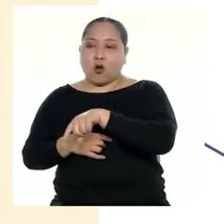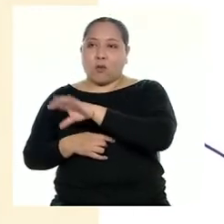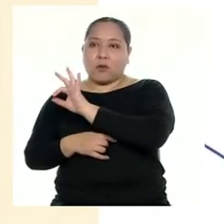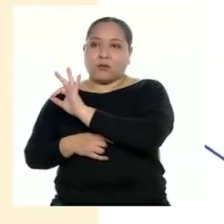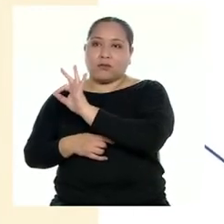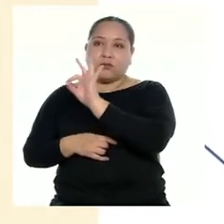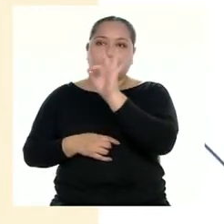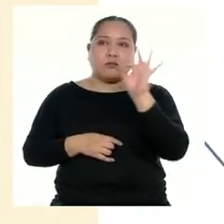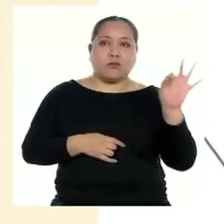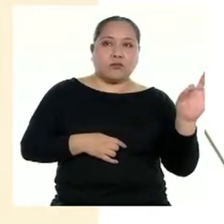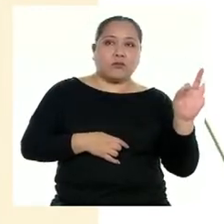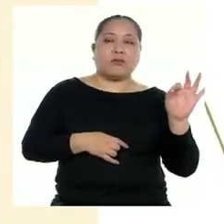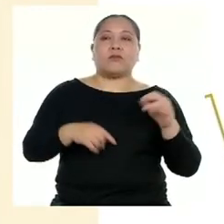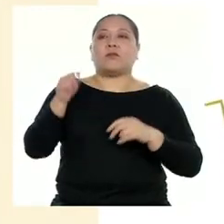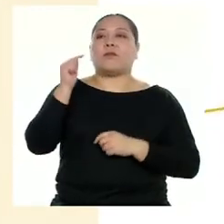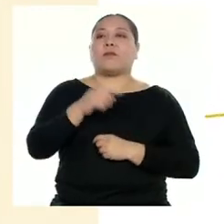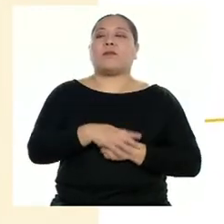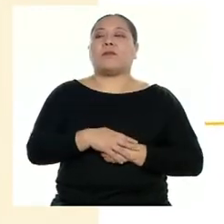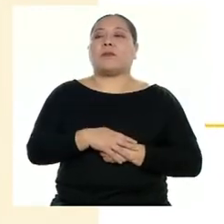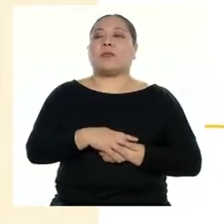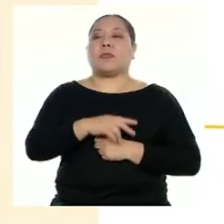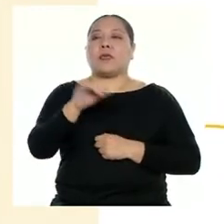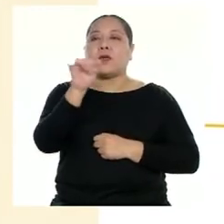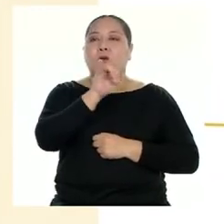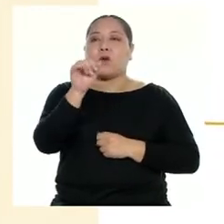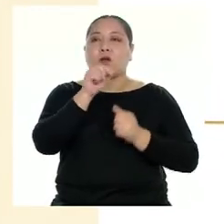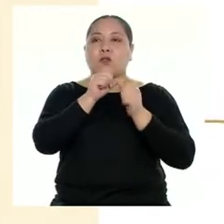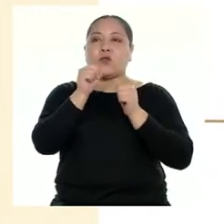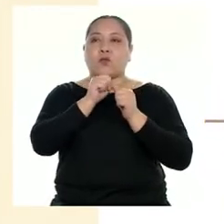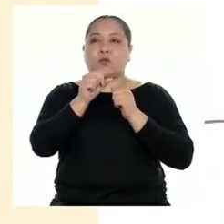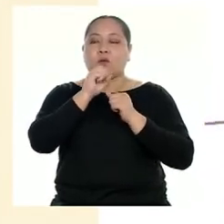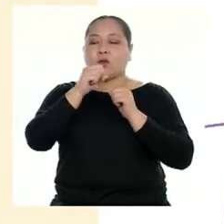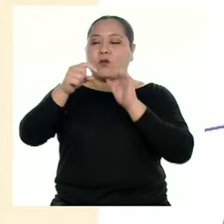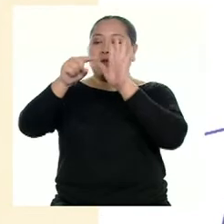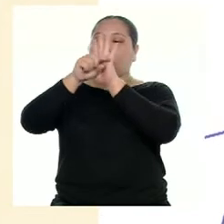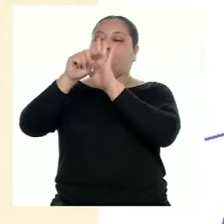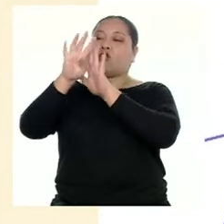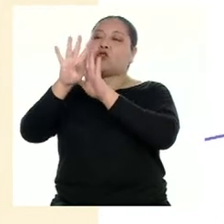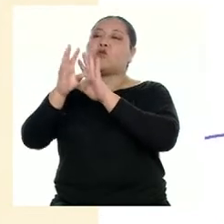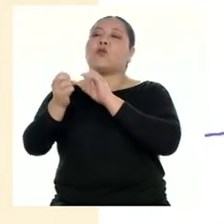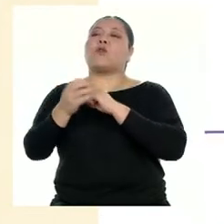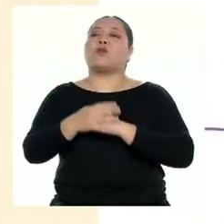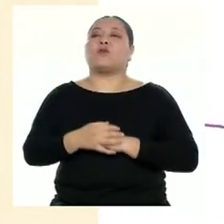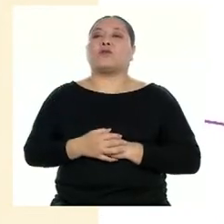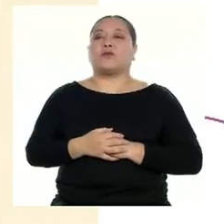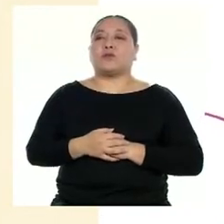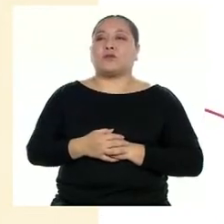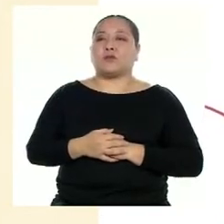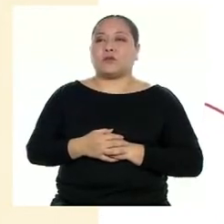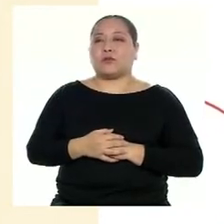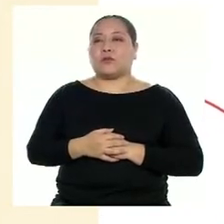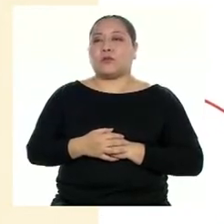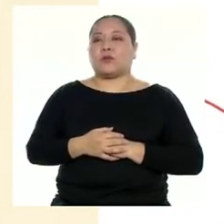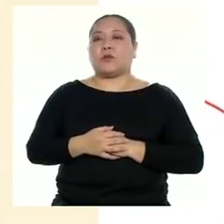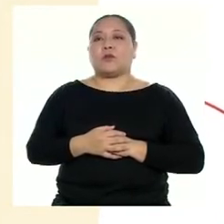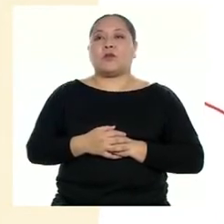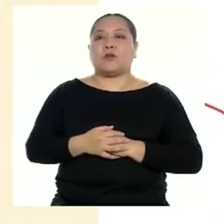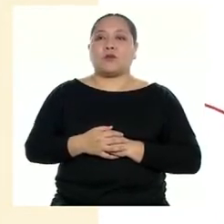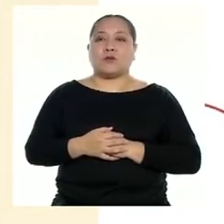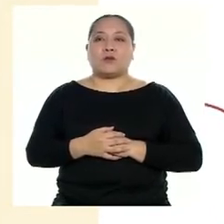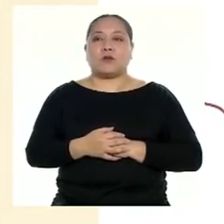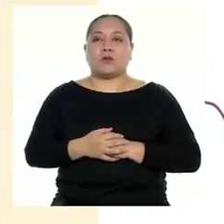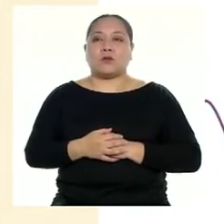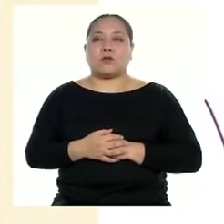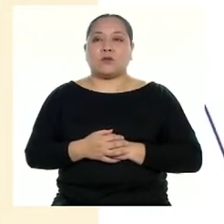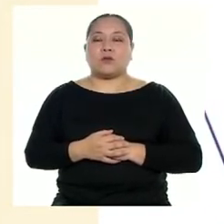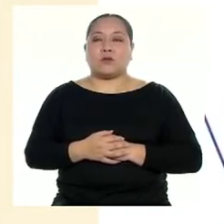izquierda. Se debe mover el mismo número de lugares que el exponente. Si lo necesitamos, agregamos también ceros.